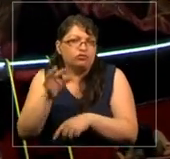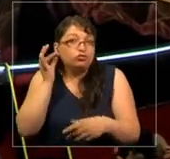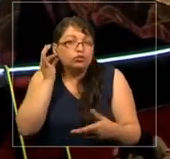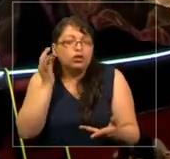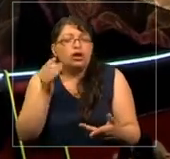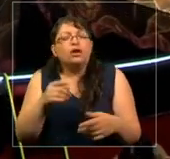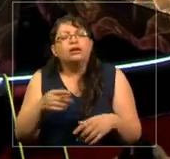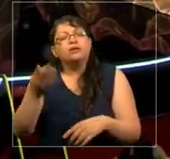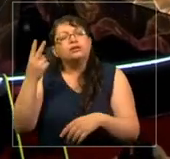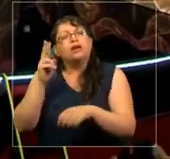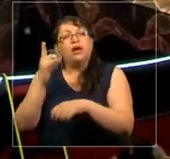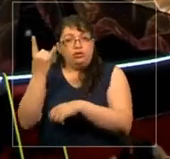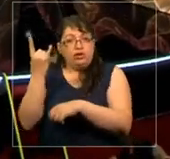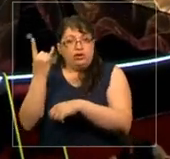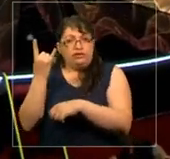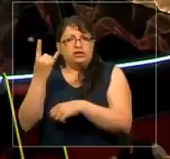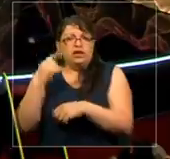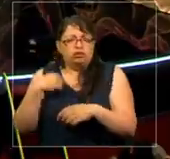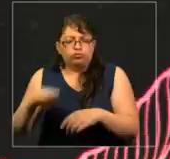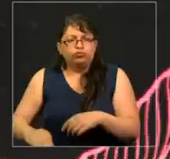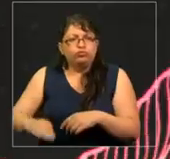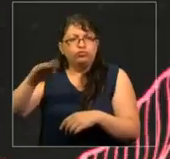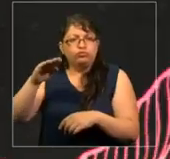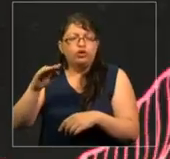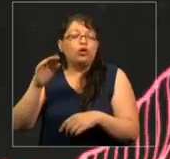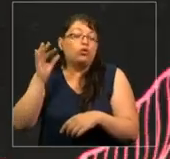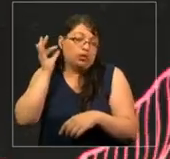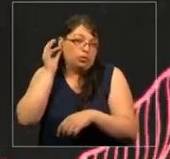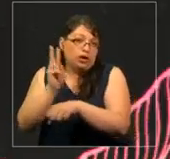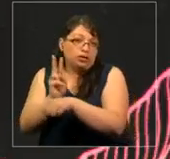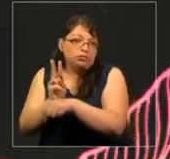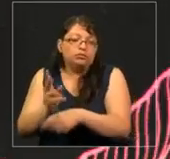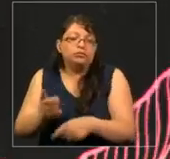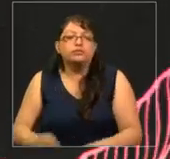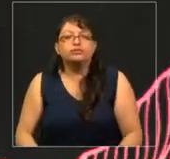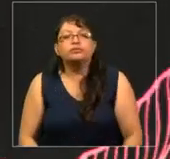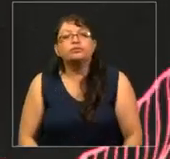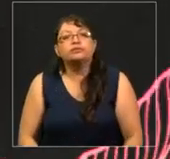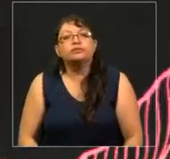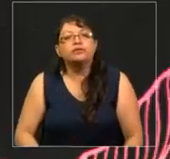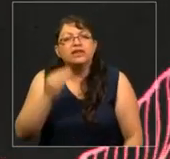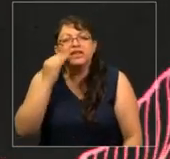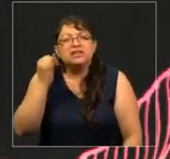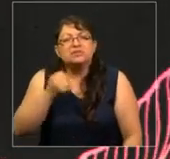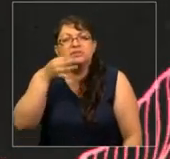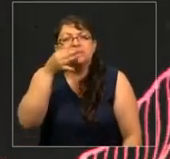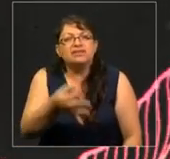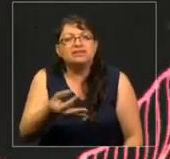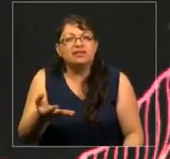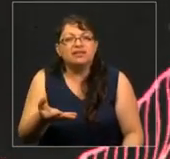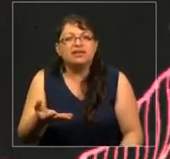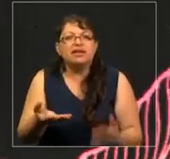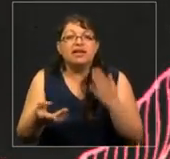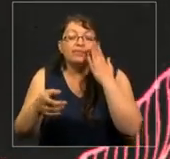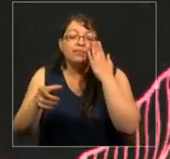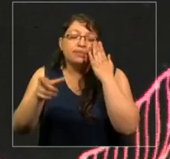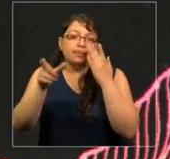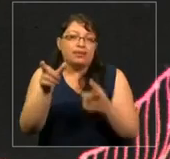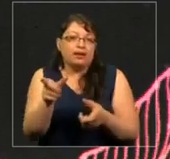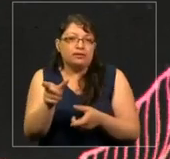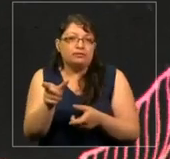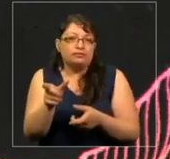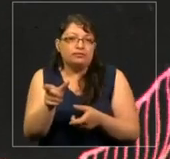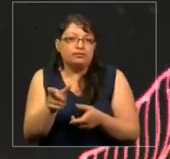profesor en el campus de la universidad donde crecí, una mujer, a menudo describía como arrogante